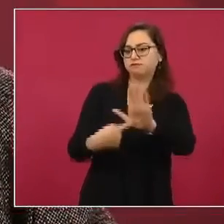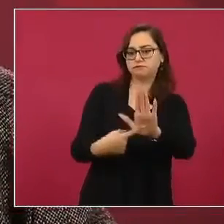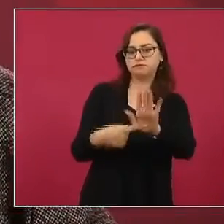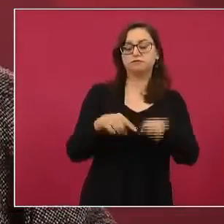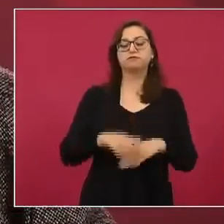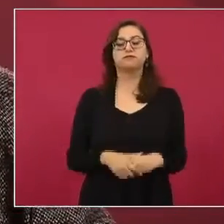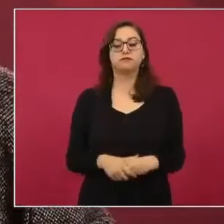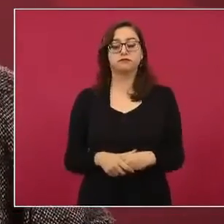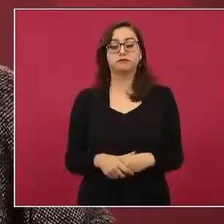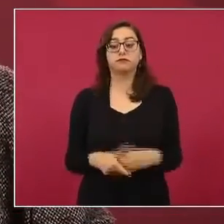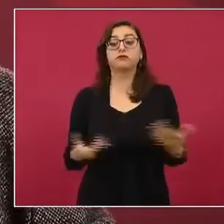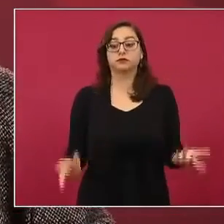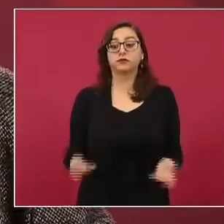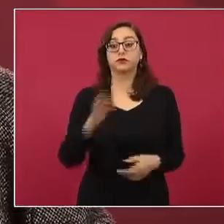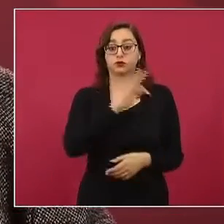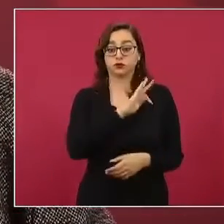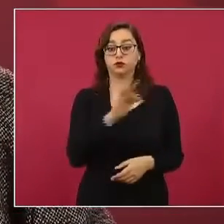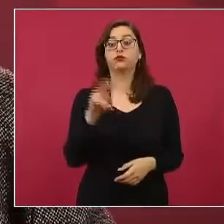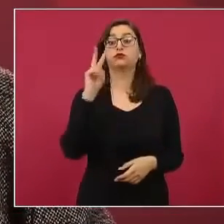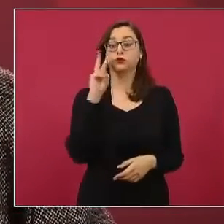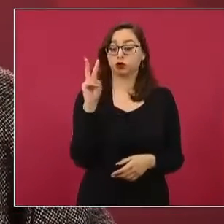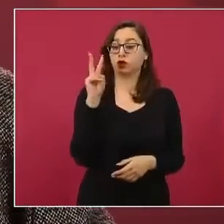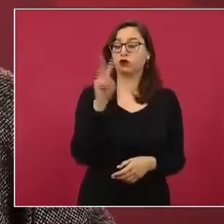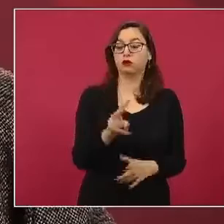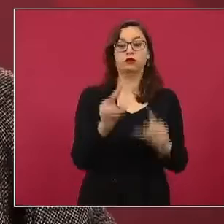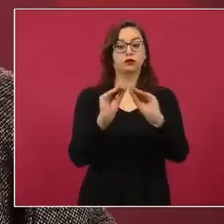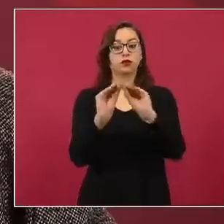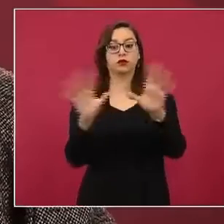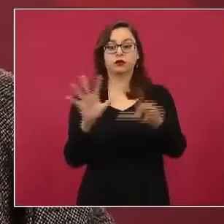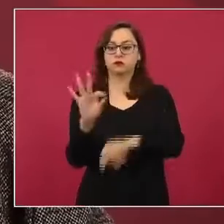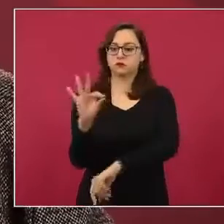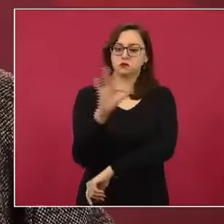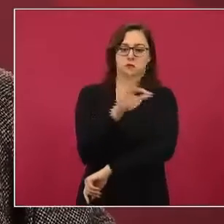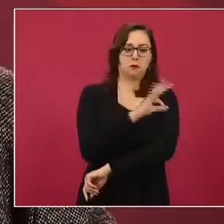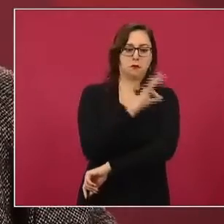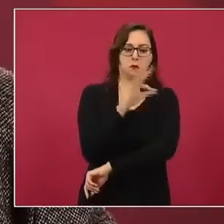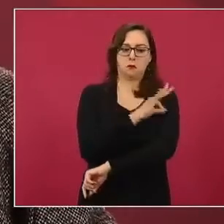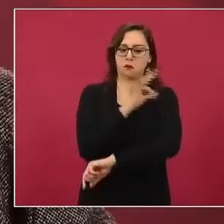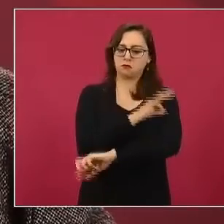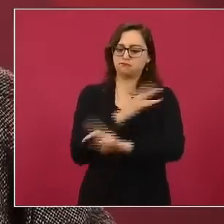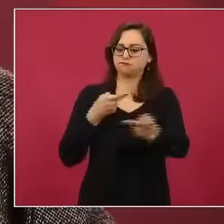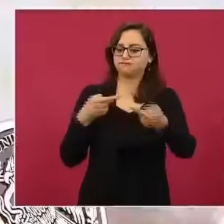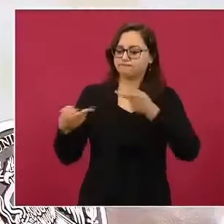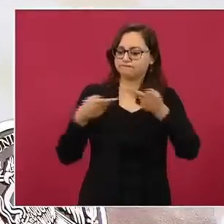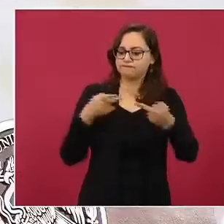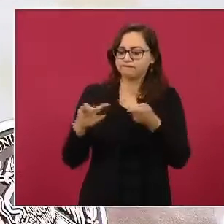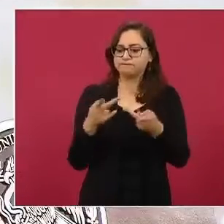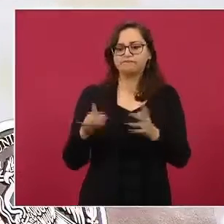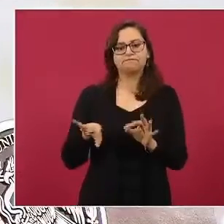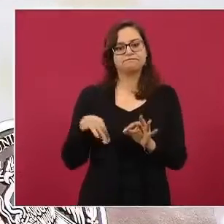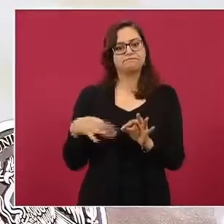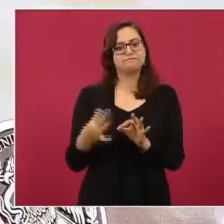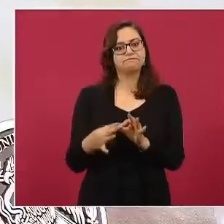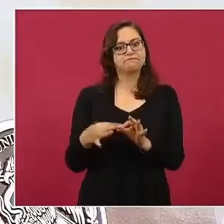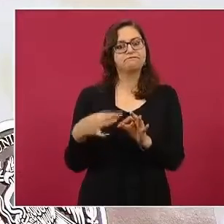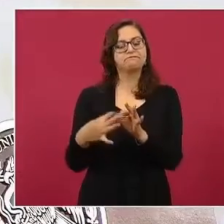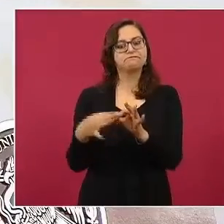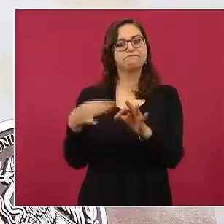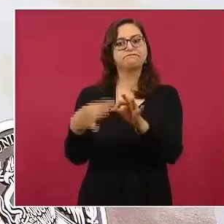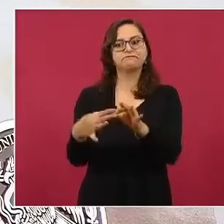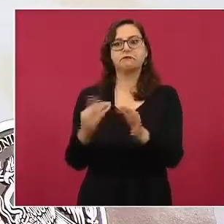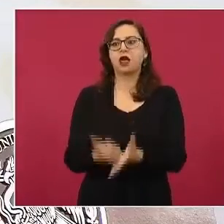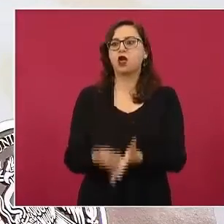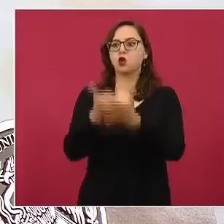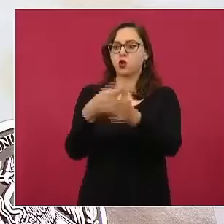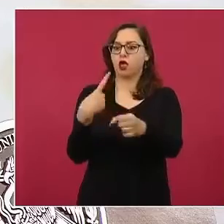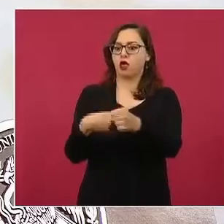claramente que la vacunación ha sido una estrategia muy efectiva para prevenir los casos